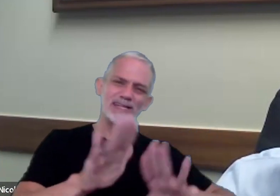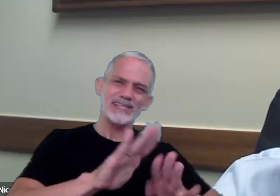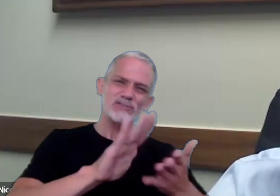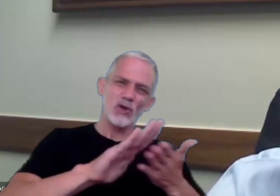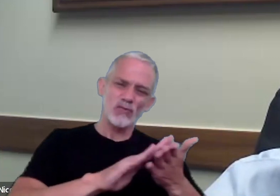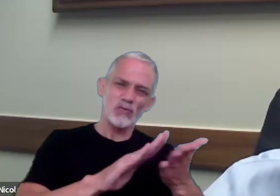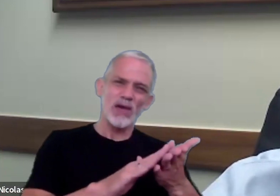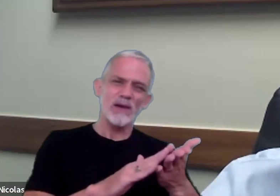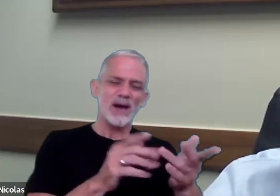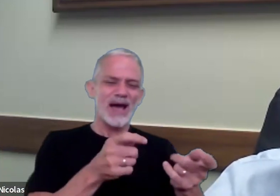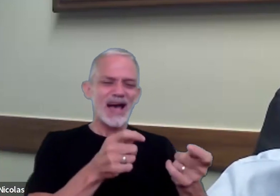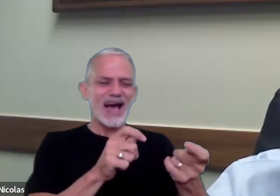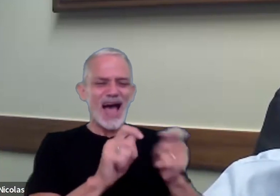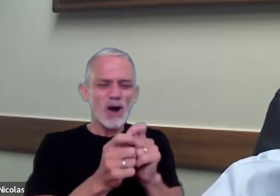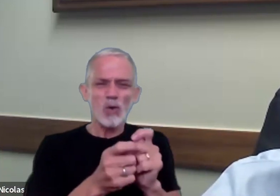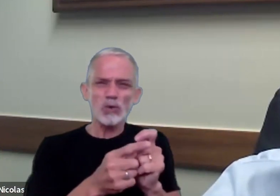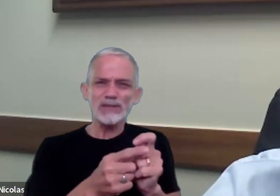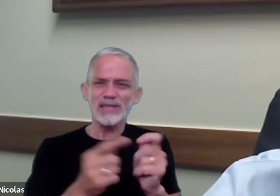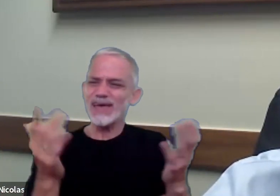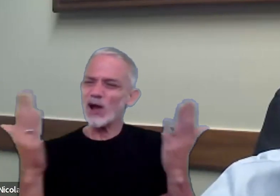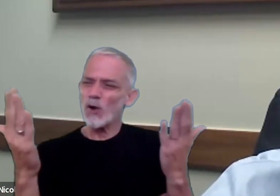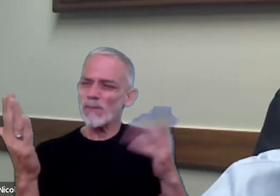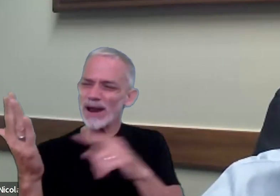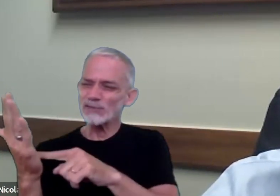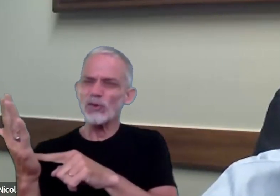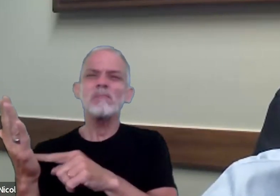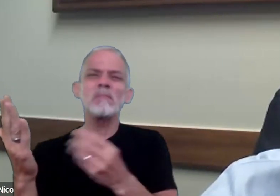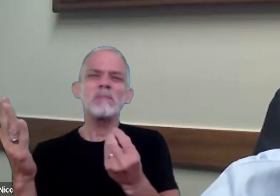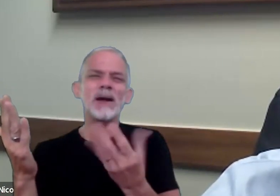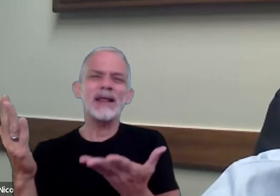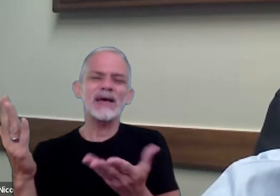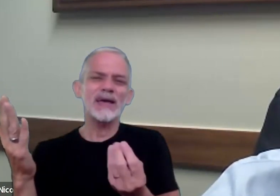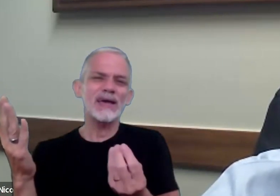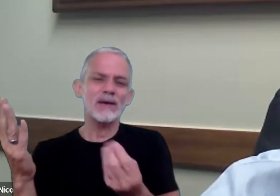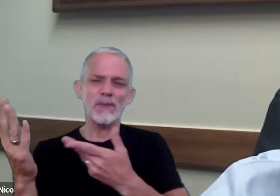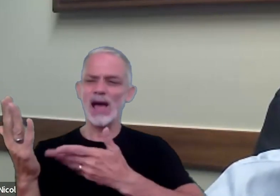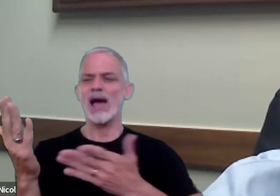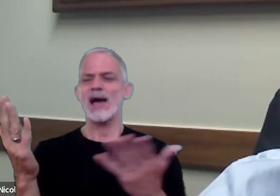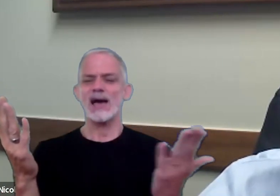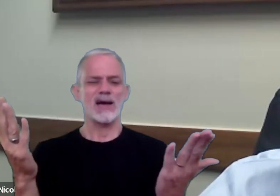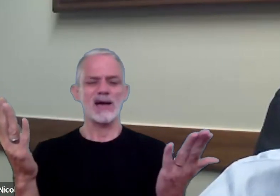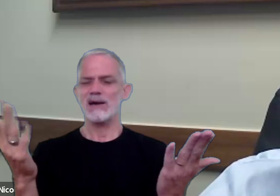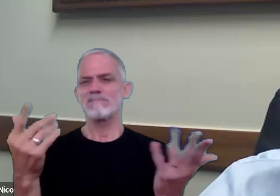ese ajuste a la comparabilidad lo que apunta es a permitir